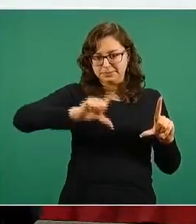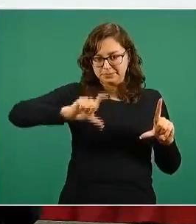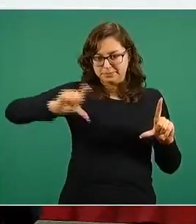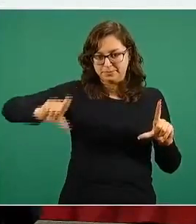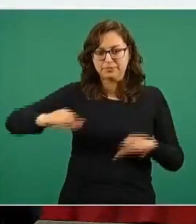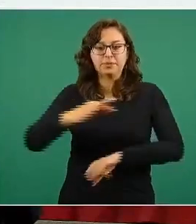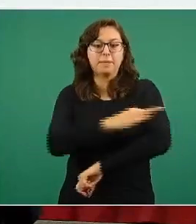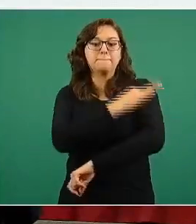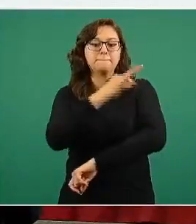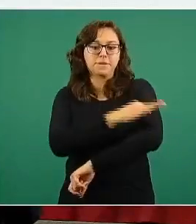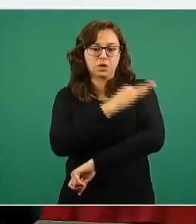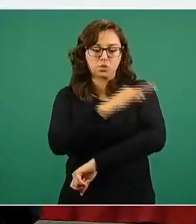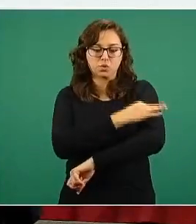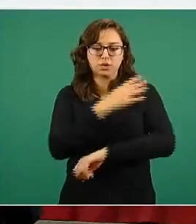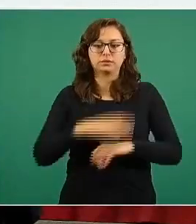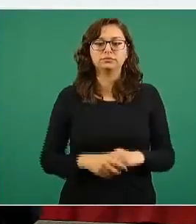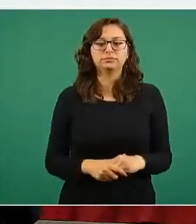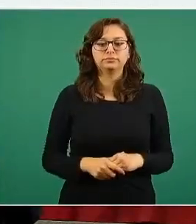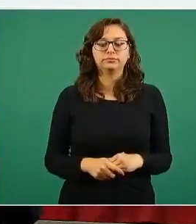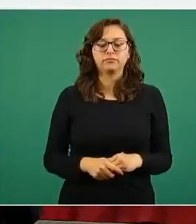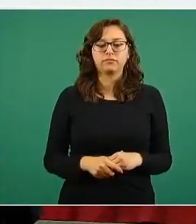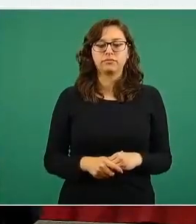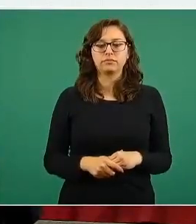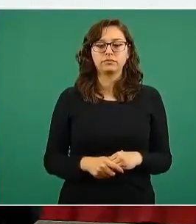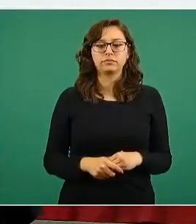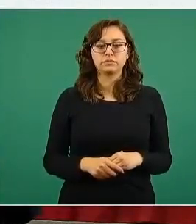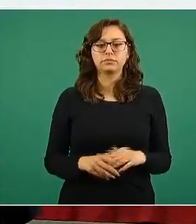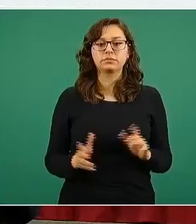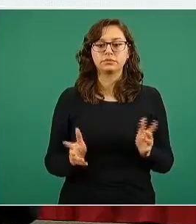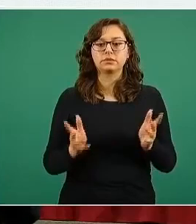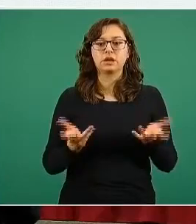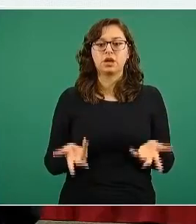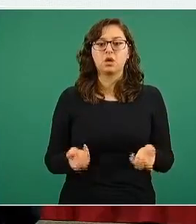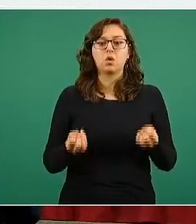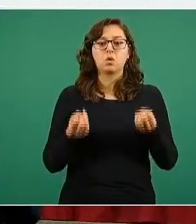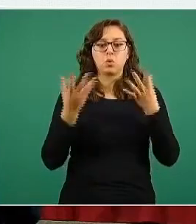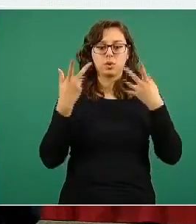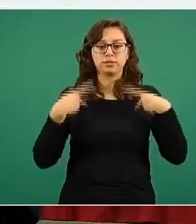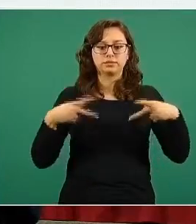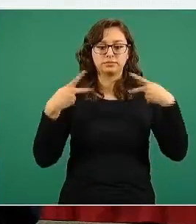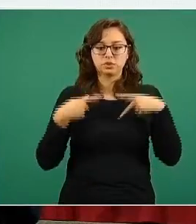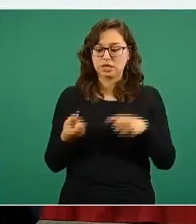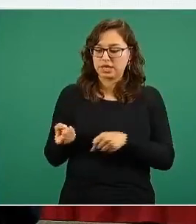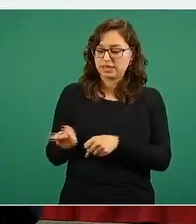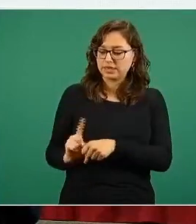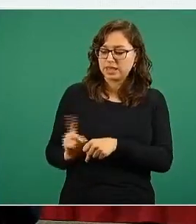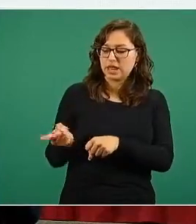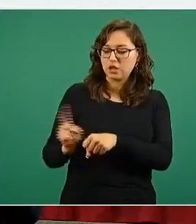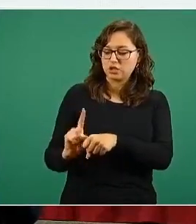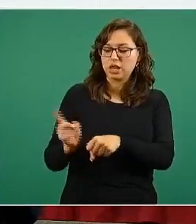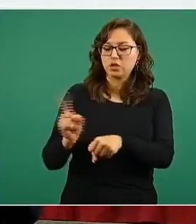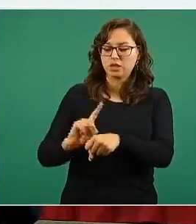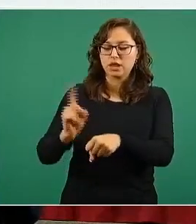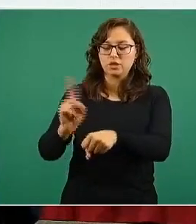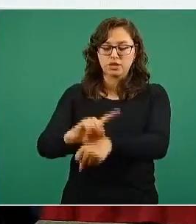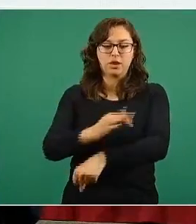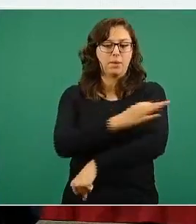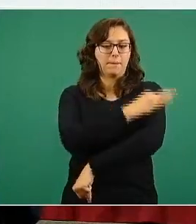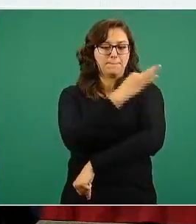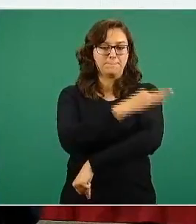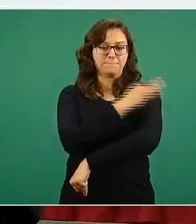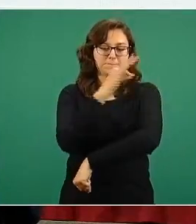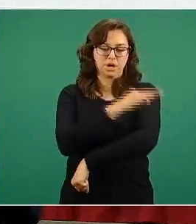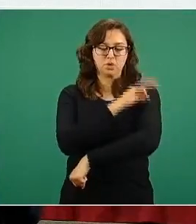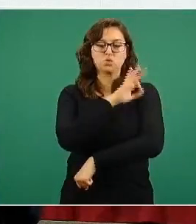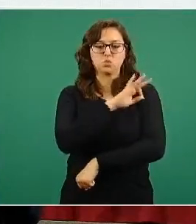vacunación. Es el número de personas que han sido vacunadas, que se puede ver en este eje y en el número